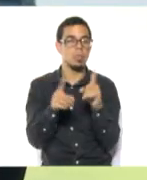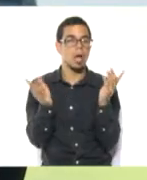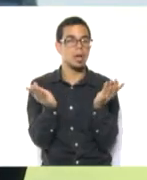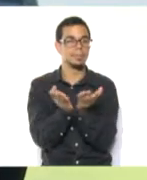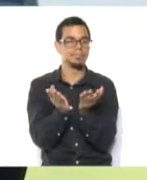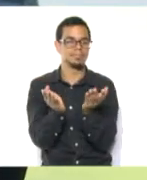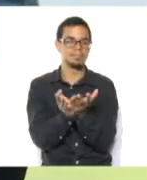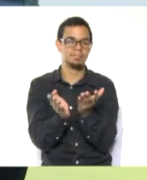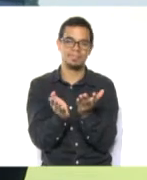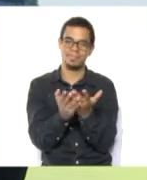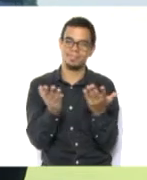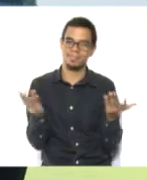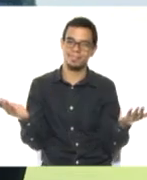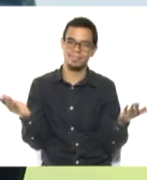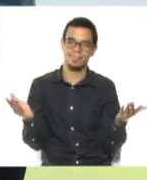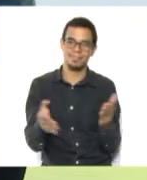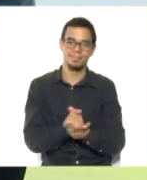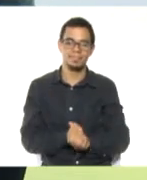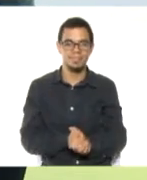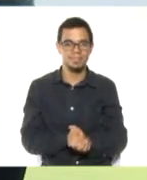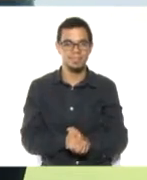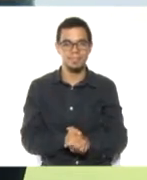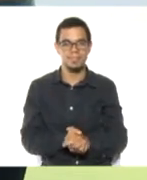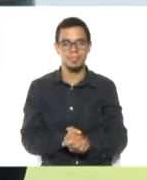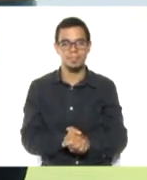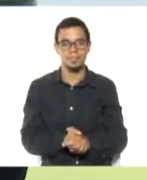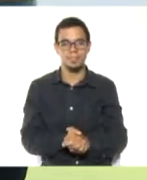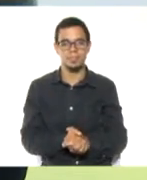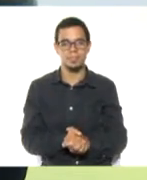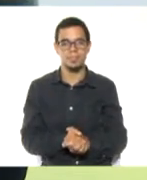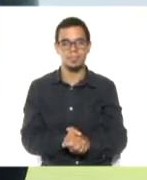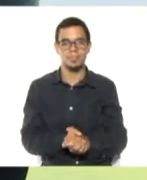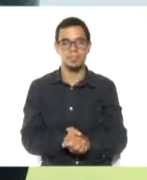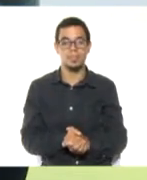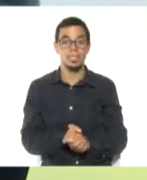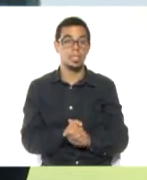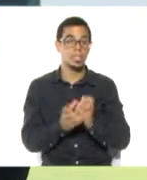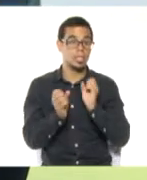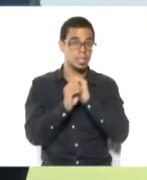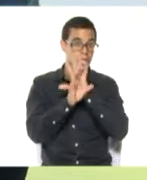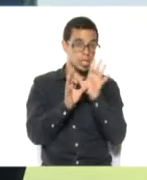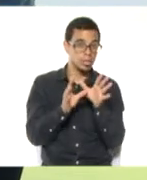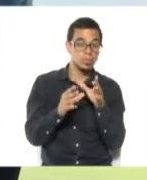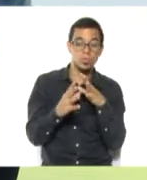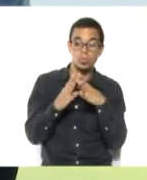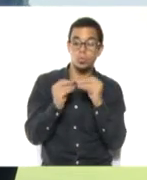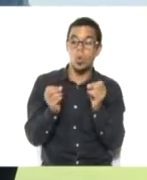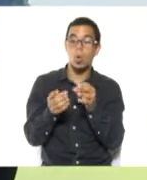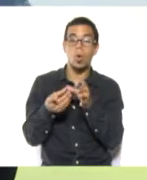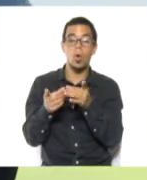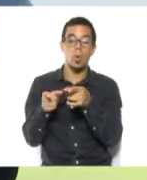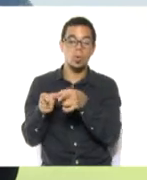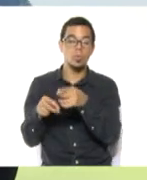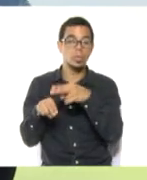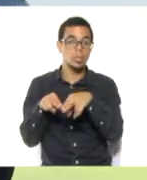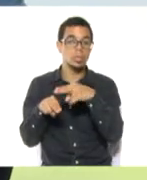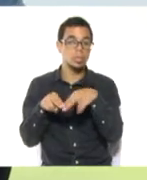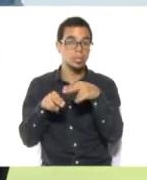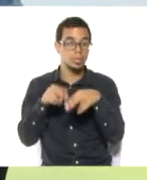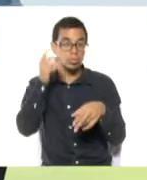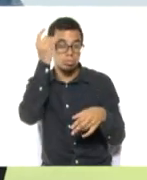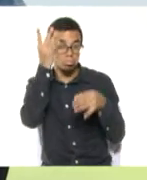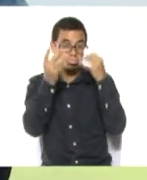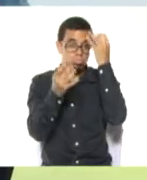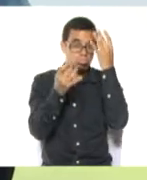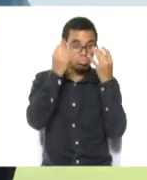decoraciones que haga el niño, la niña, desde su creatividad. Y que es necesario que los niños y las niñas se integren junto